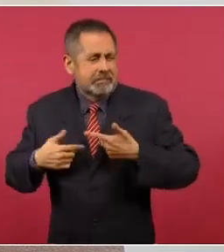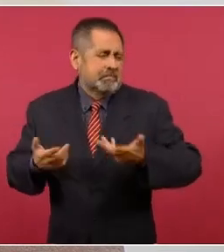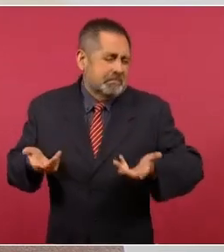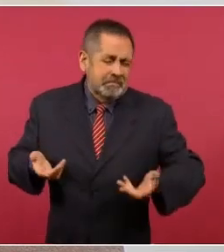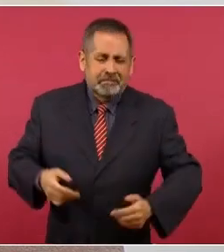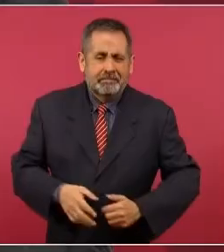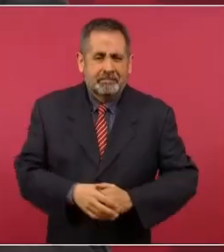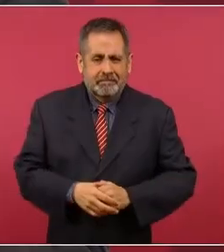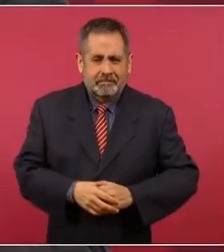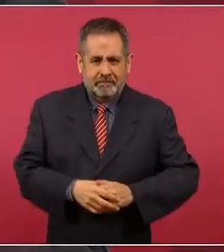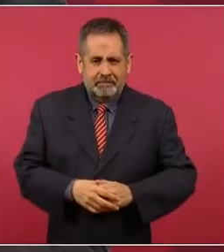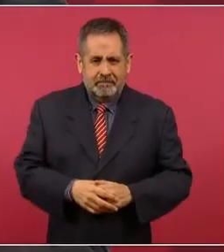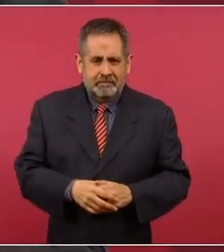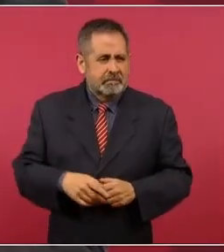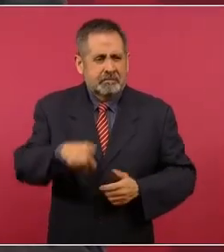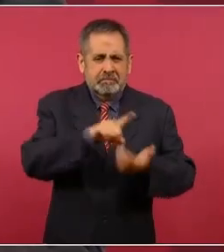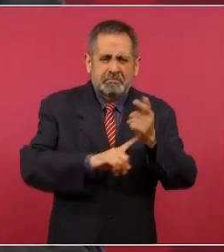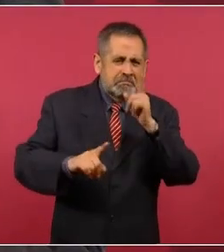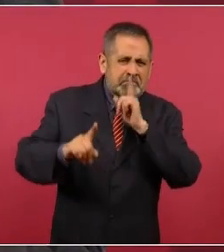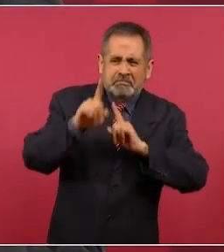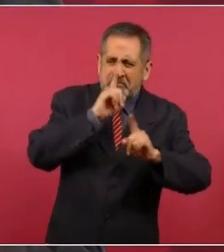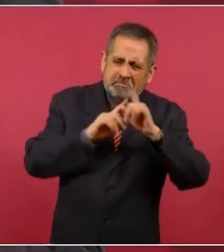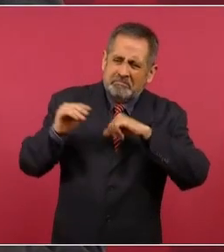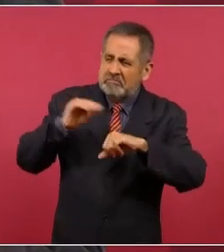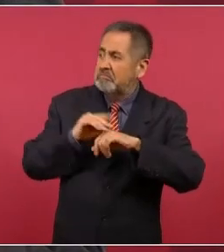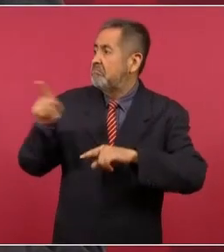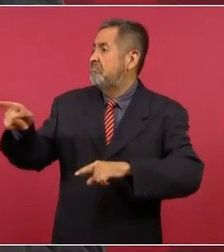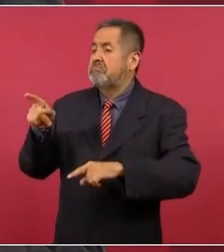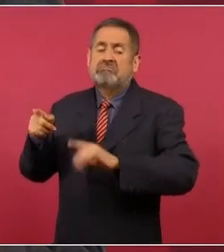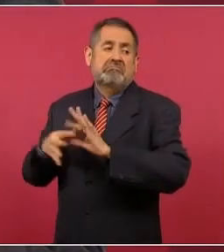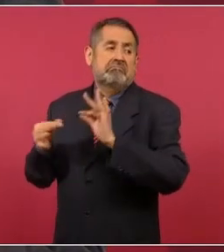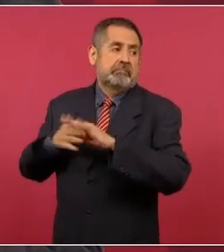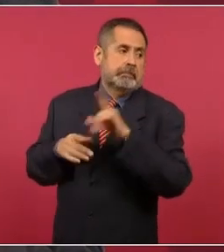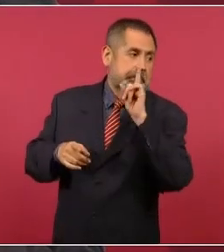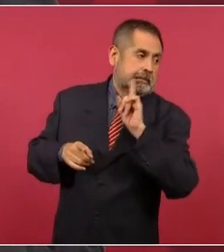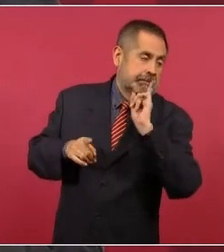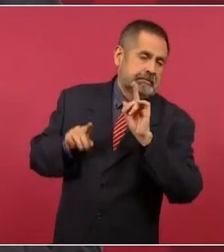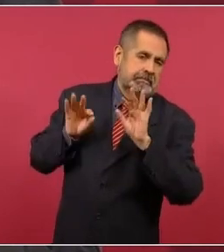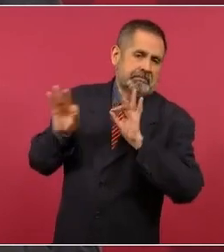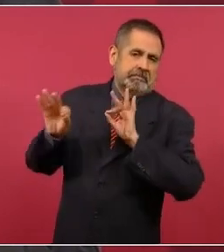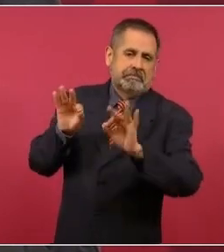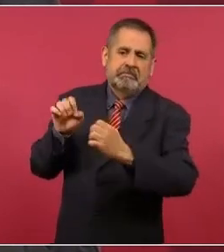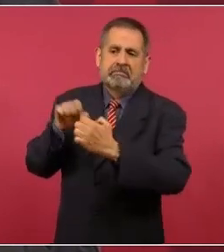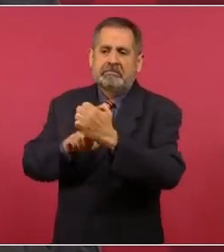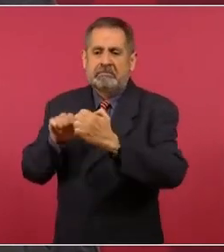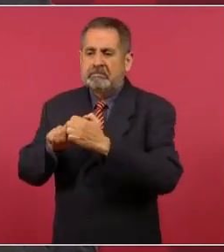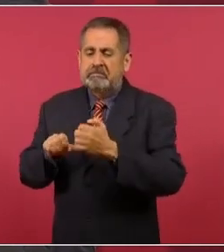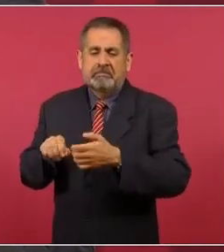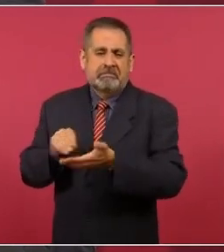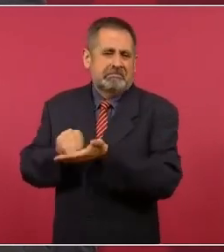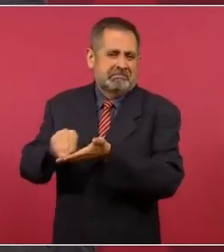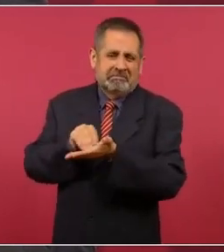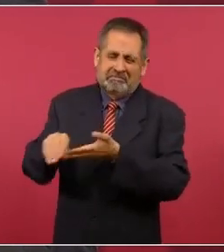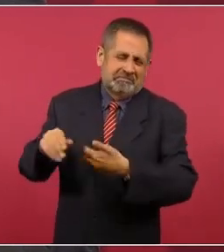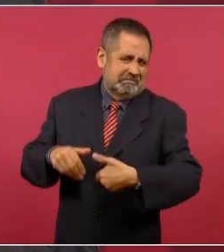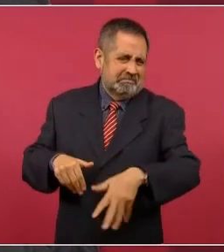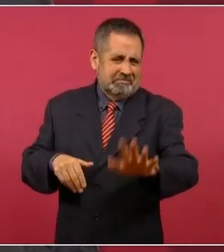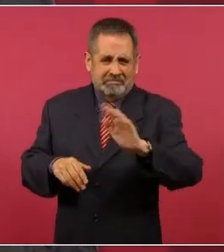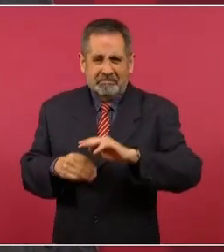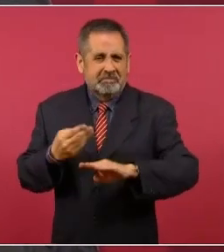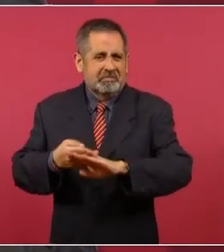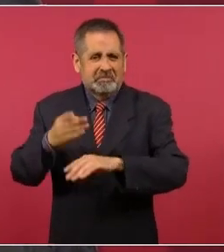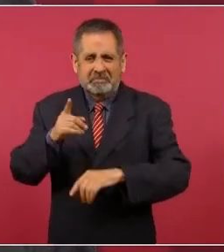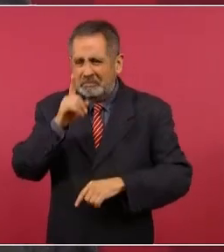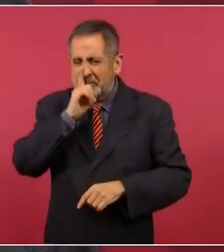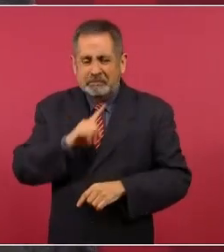incluso mintiendo y calumniando, porque son también muy